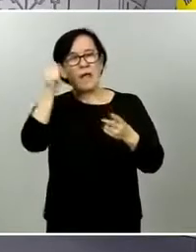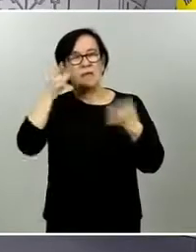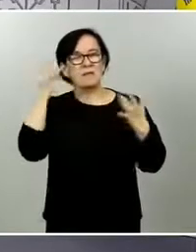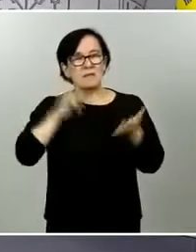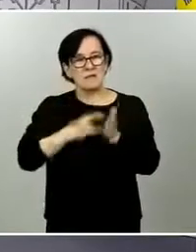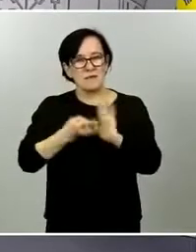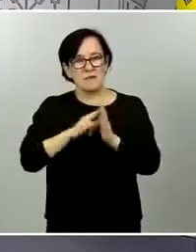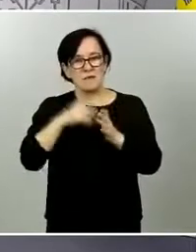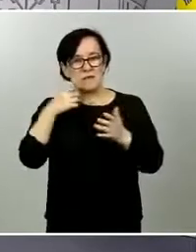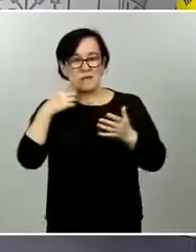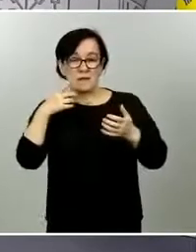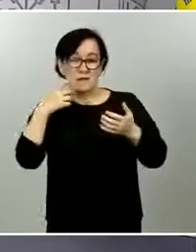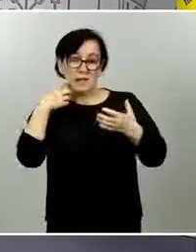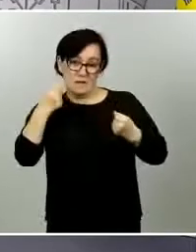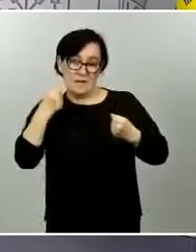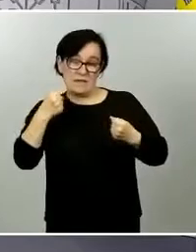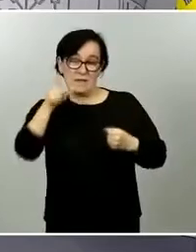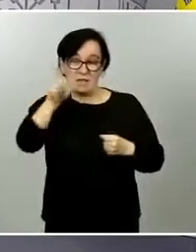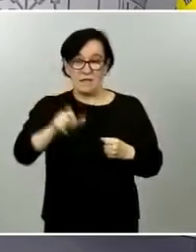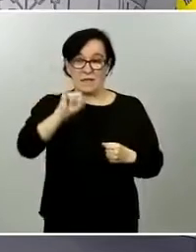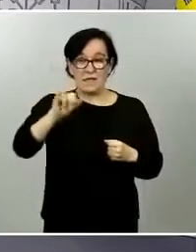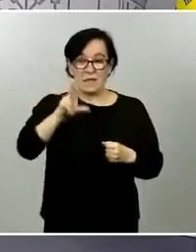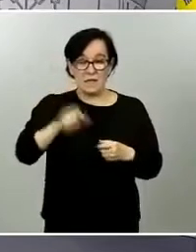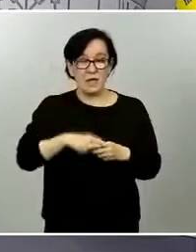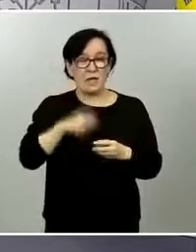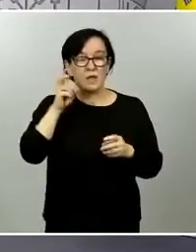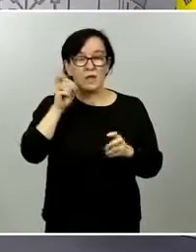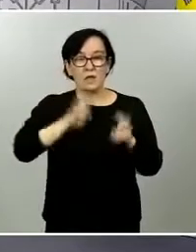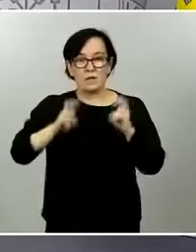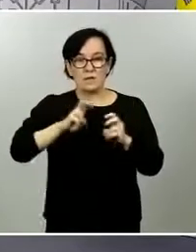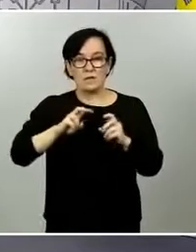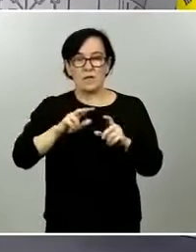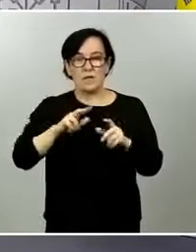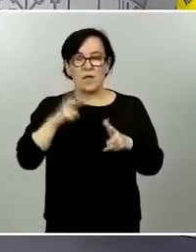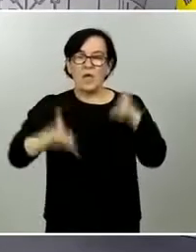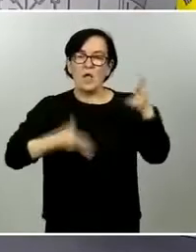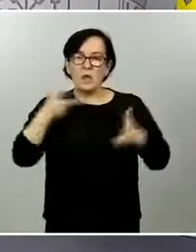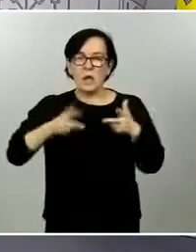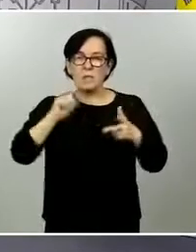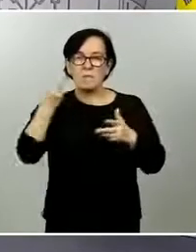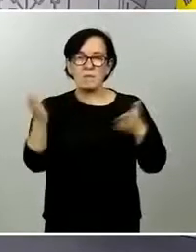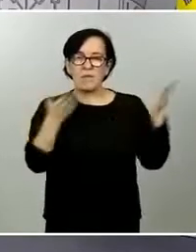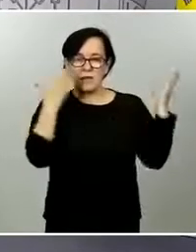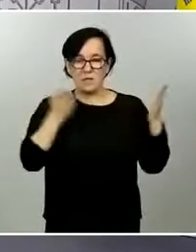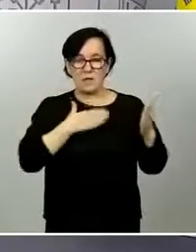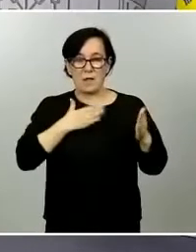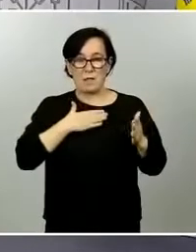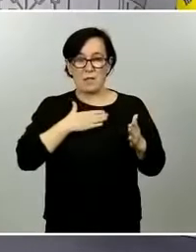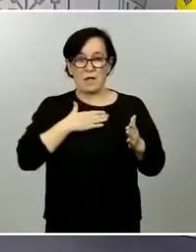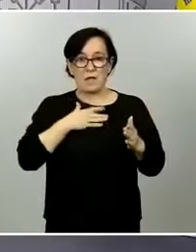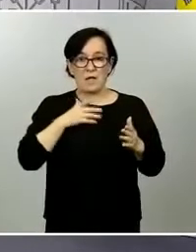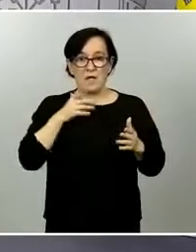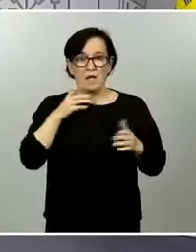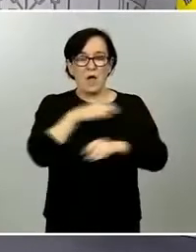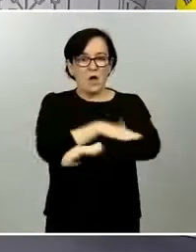tienen margen para convencer al PNV para que siga votando sí al estado de alarma y otra pregunta más técnica respecto sanitario para el